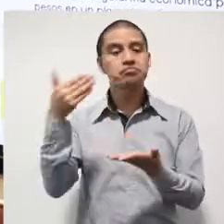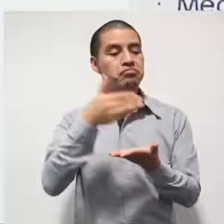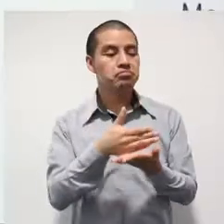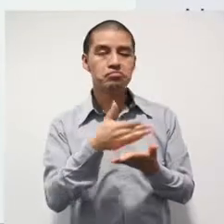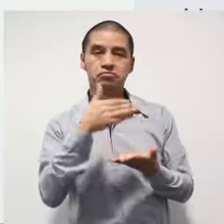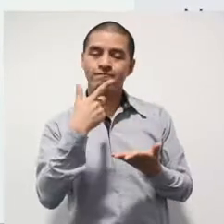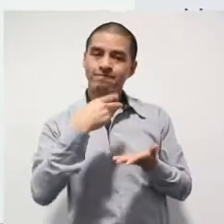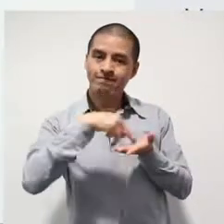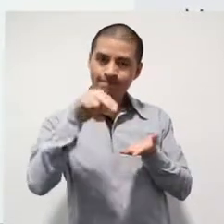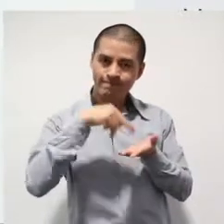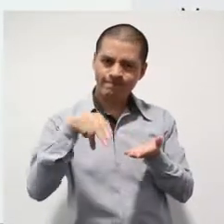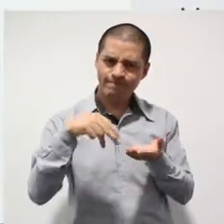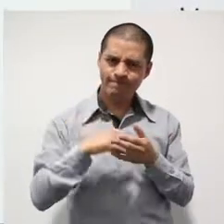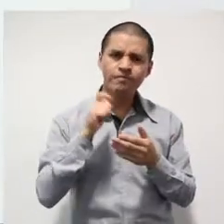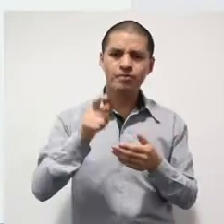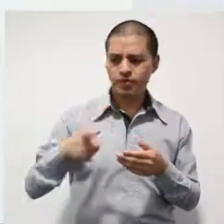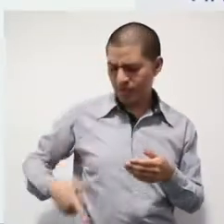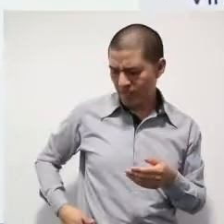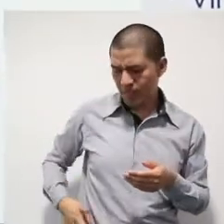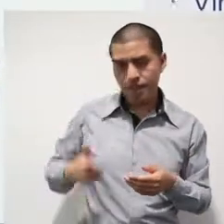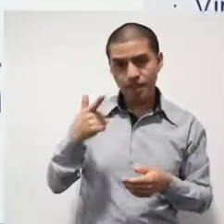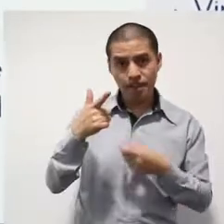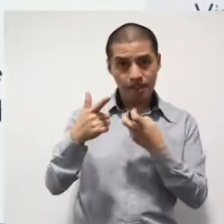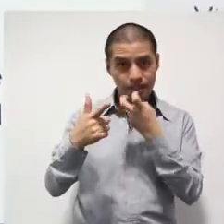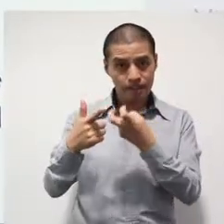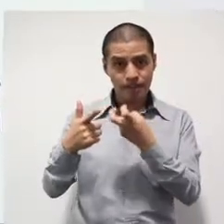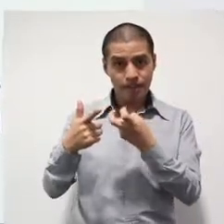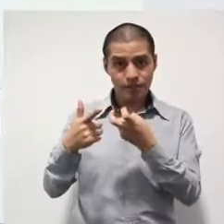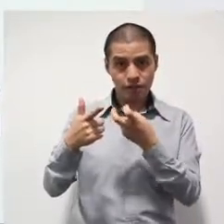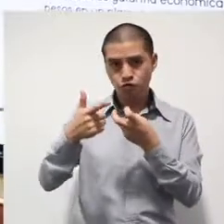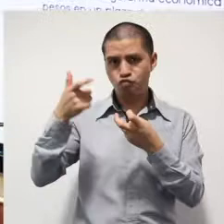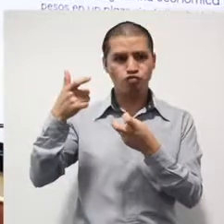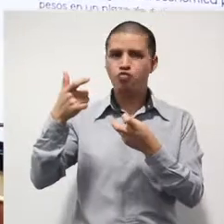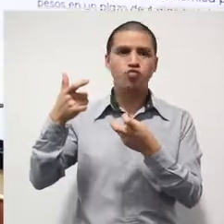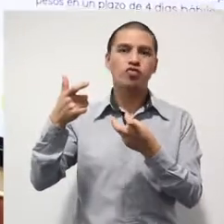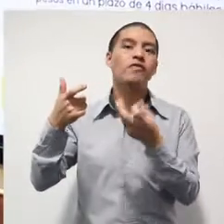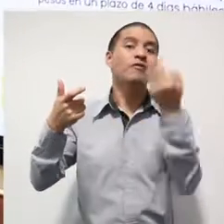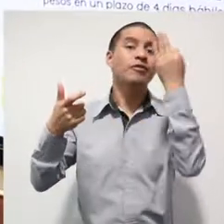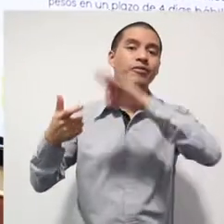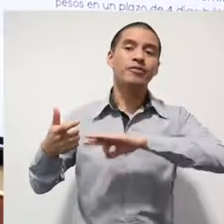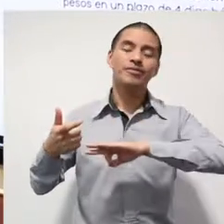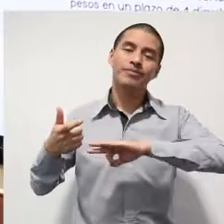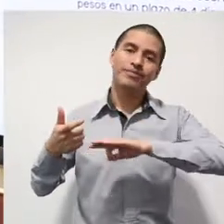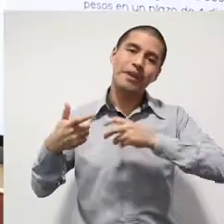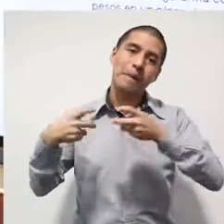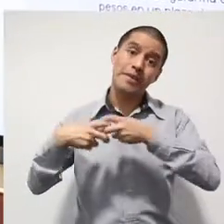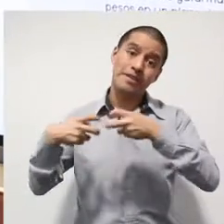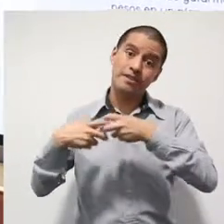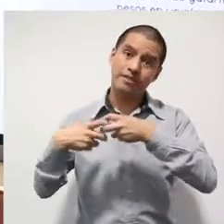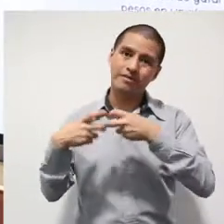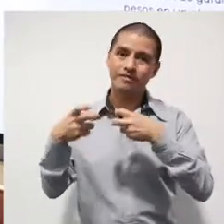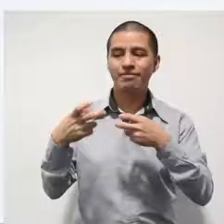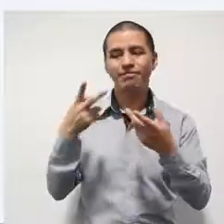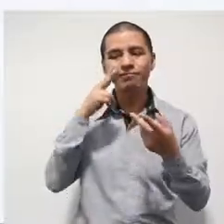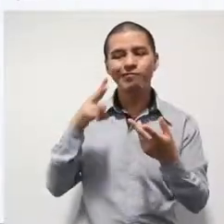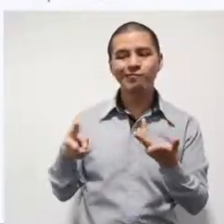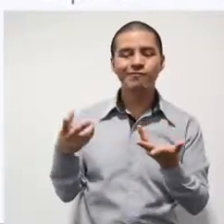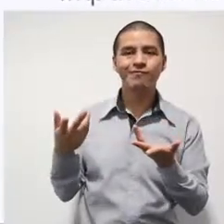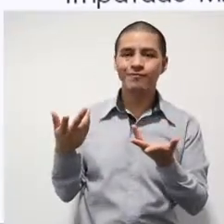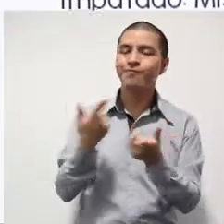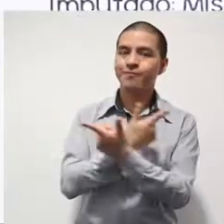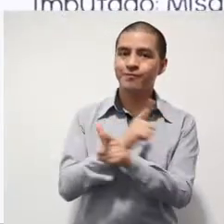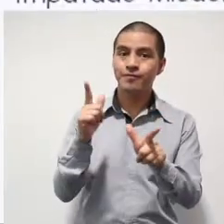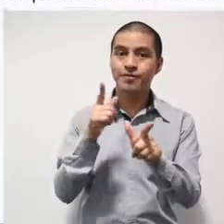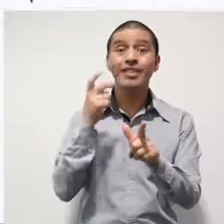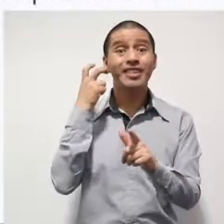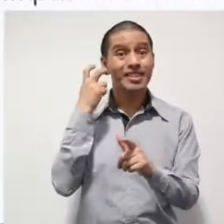No se utilizó un arma de fuego porque era de plástico, por lo tanto, queda en libertad. Esto es lo que